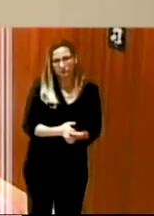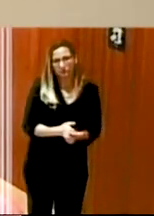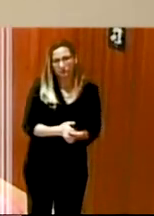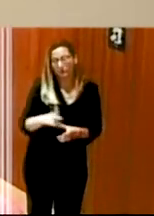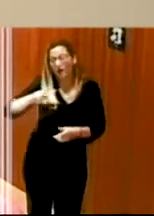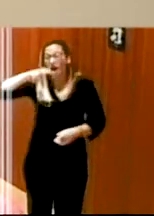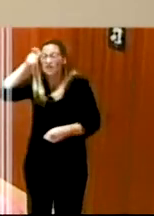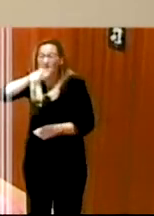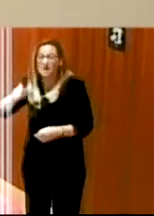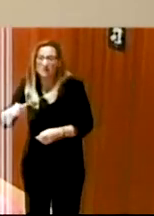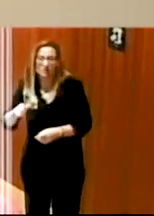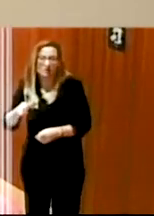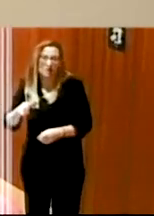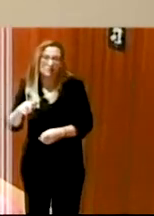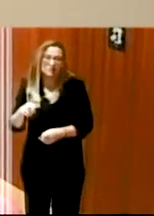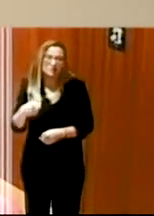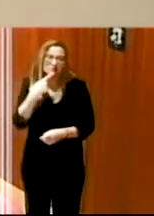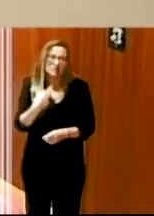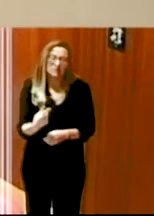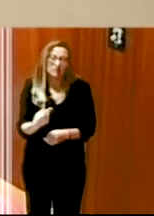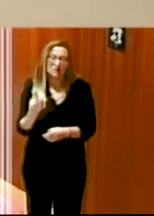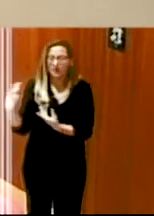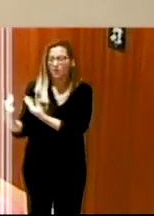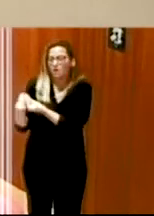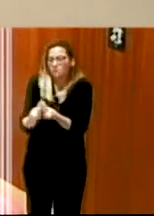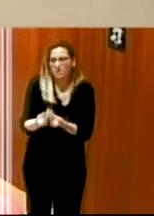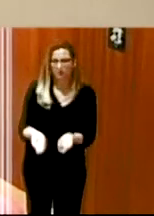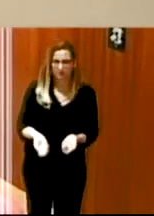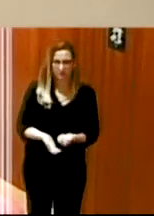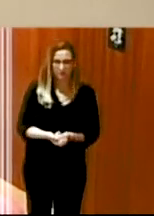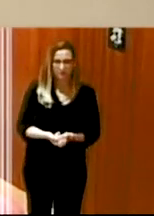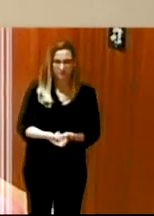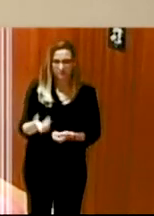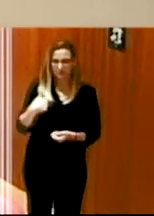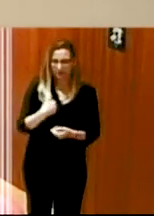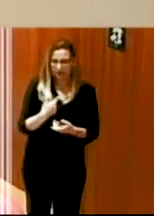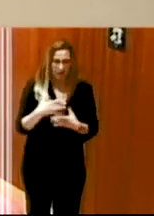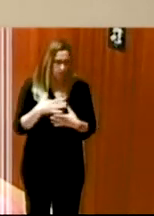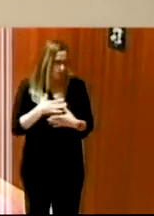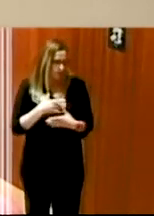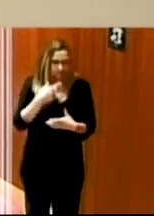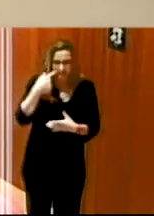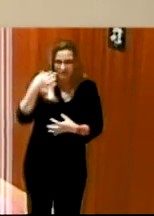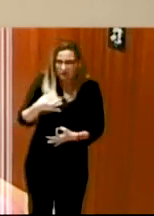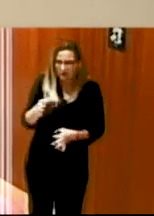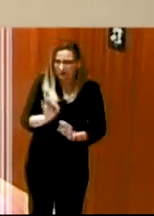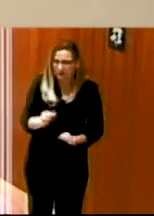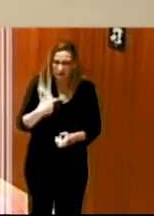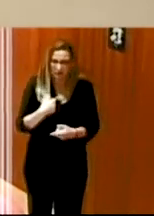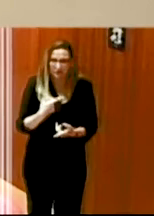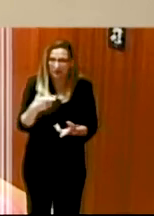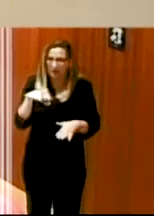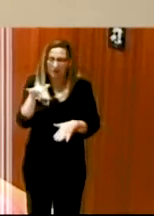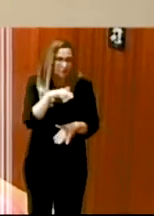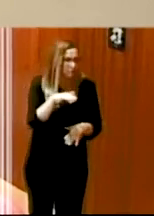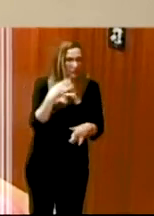hablaban de lo mismo volvían a repetir el tema del acompañamiento por si se sentían inseguros a la hora de entrar cómo saber dónde